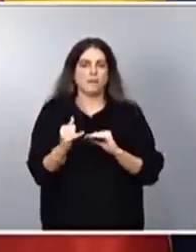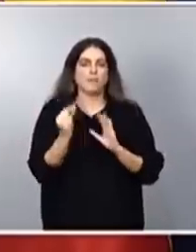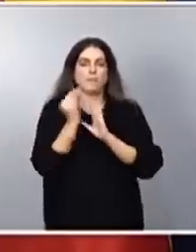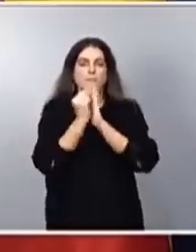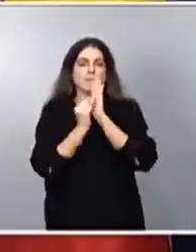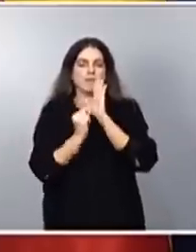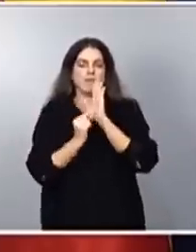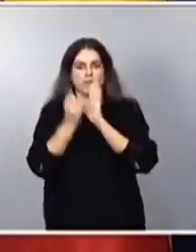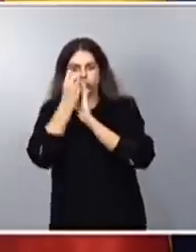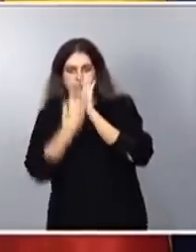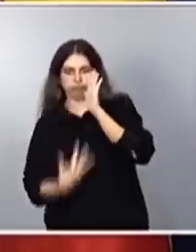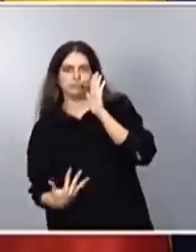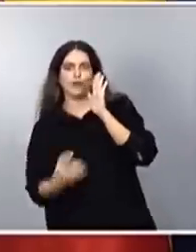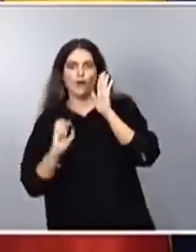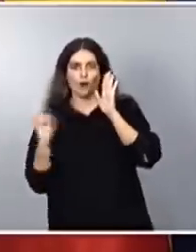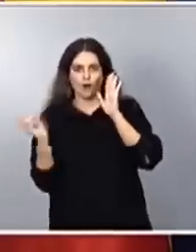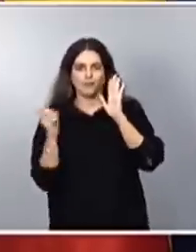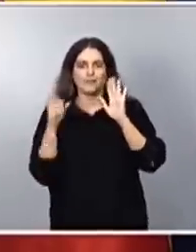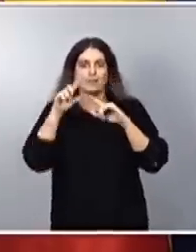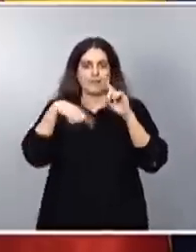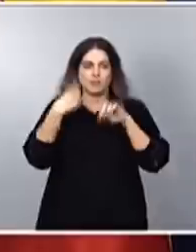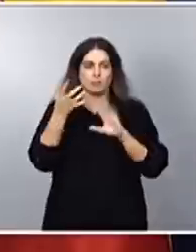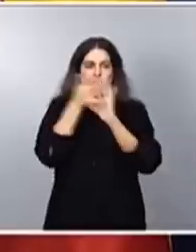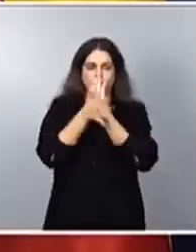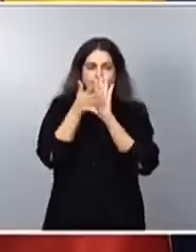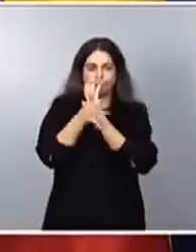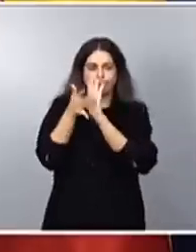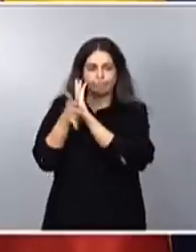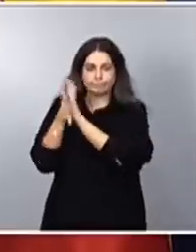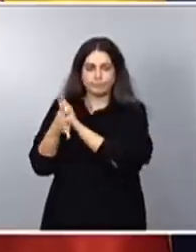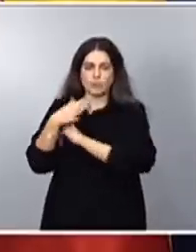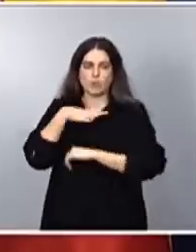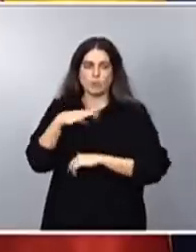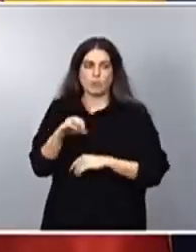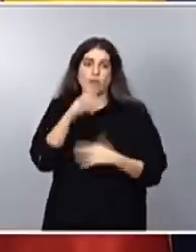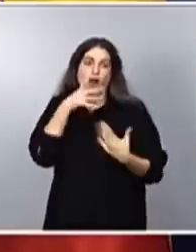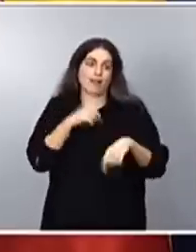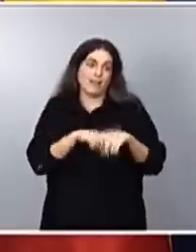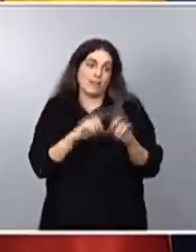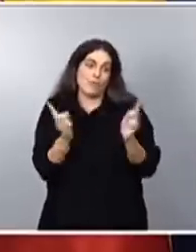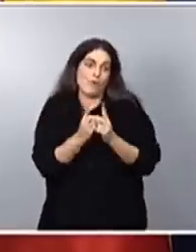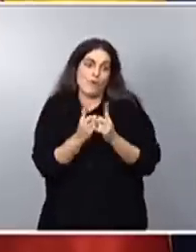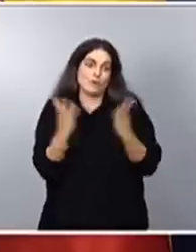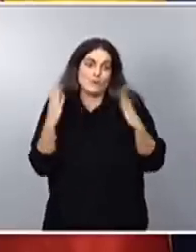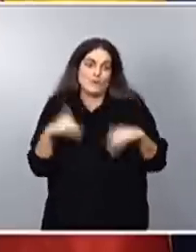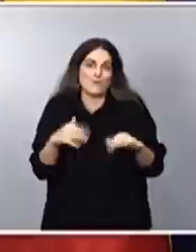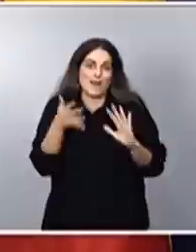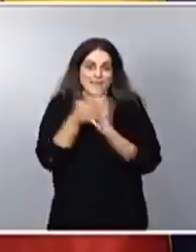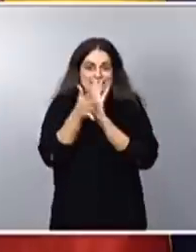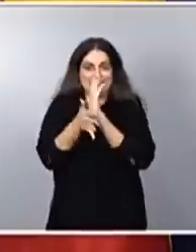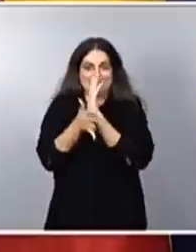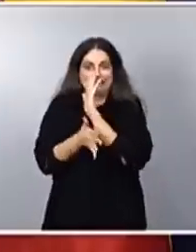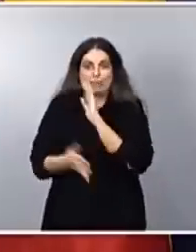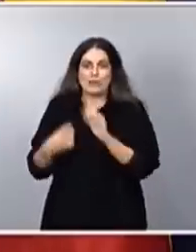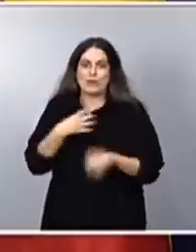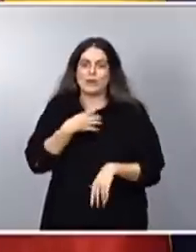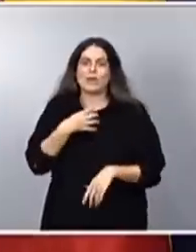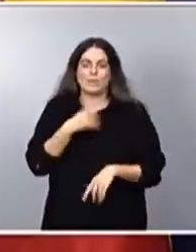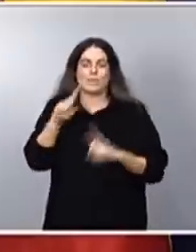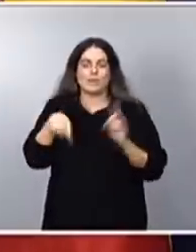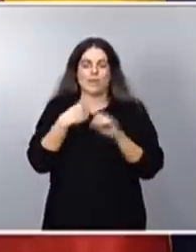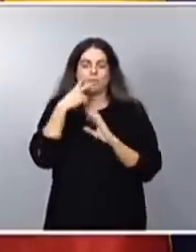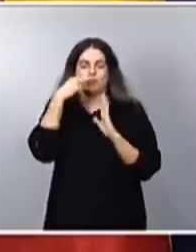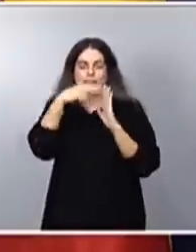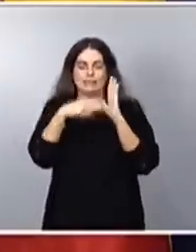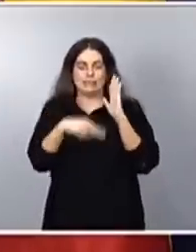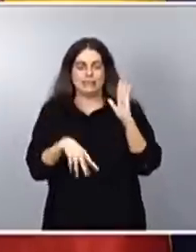les iremos detallando, porque por motivos de tiempo es imposible hacerlo en una rueda de prensa, pero vamos a proteger el derecho